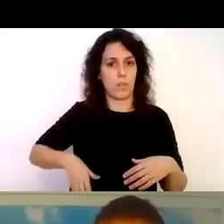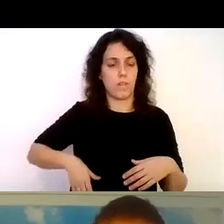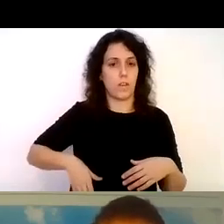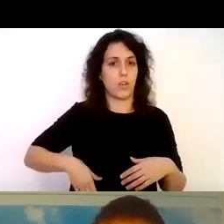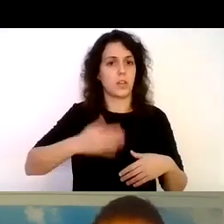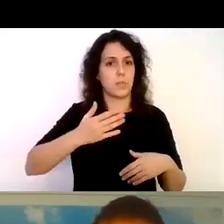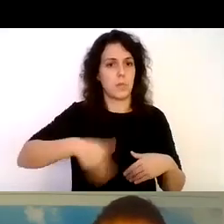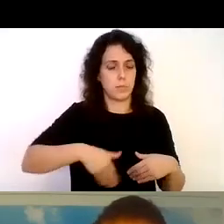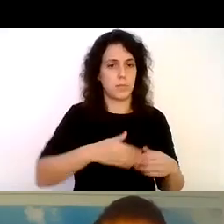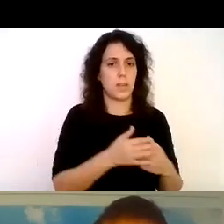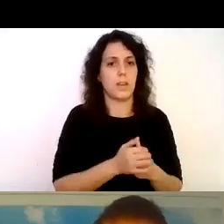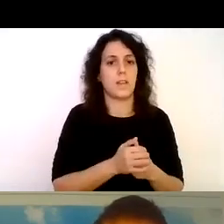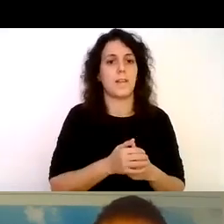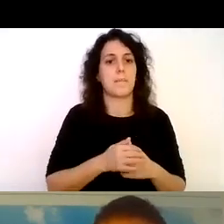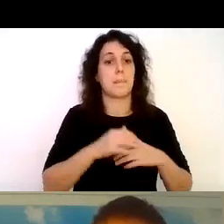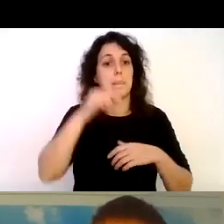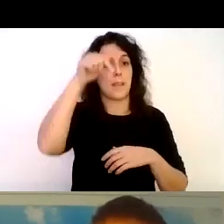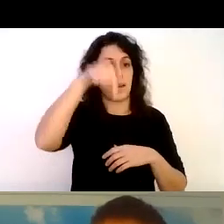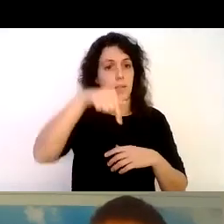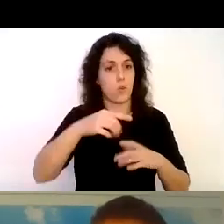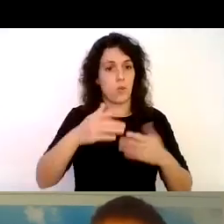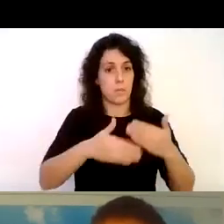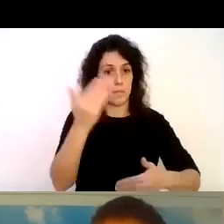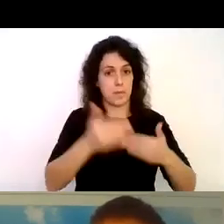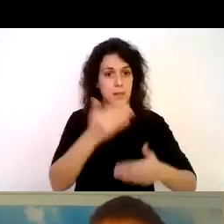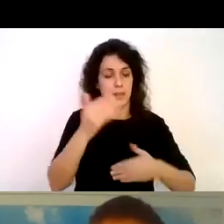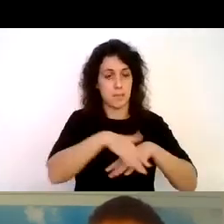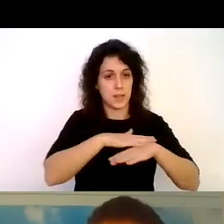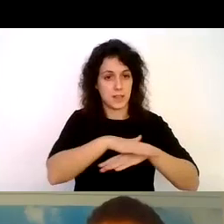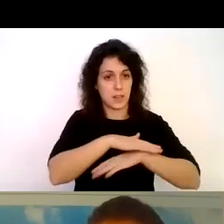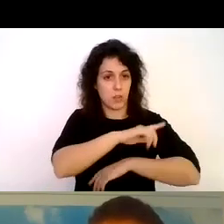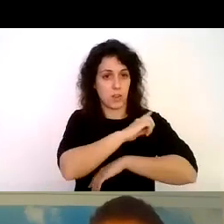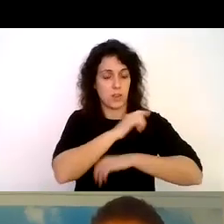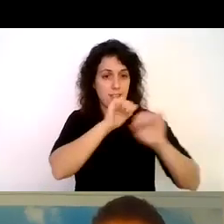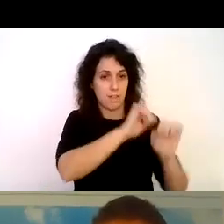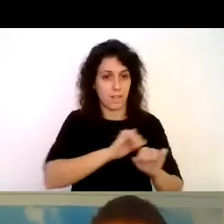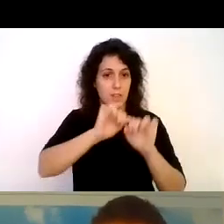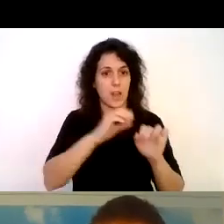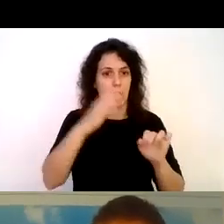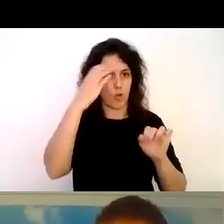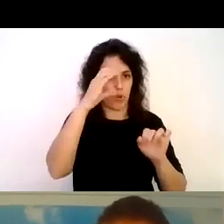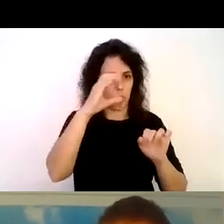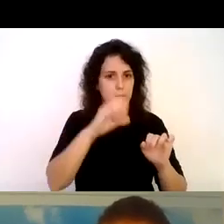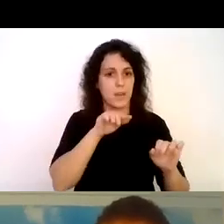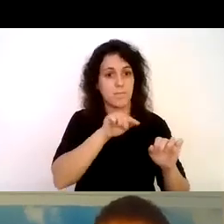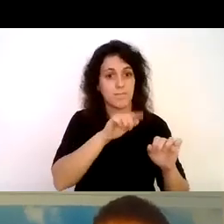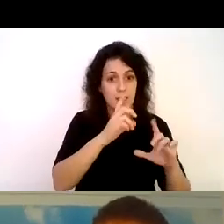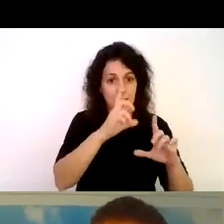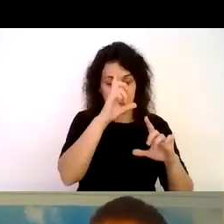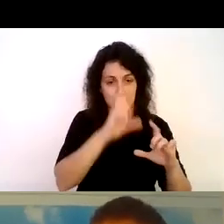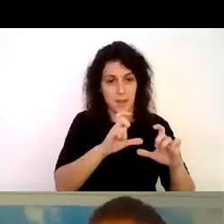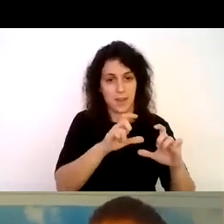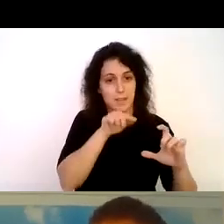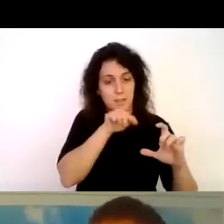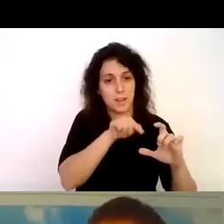de prensa del Ministerio de Seguridad de Defensa de Colombia con una fotografía embarcados